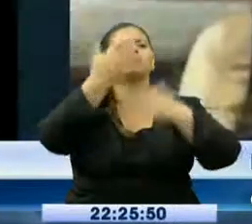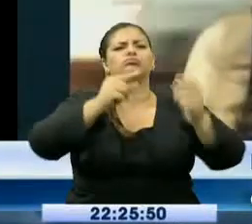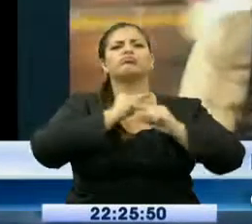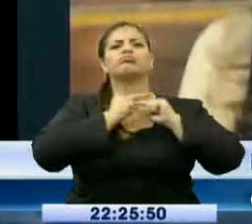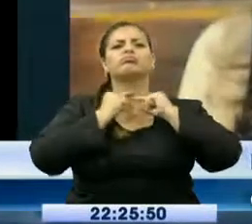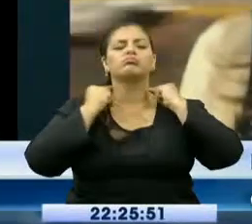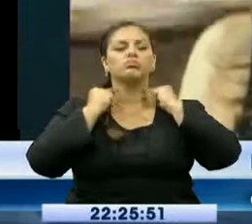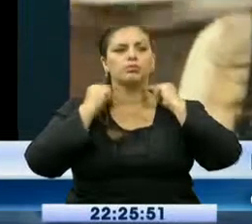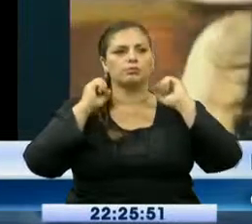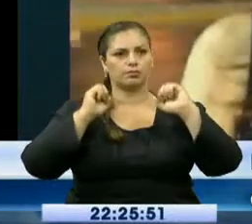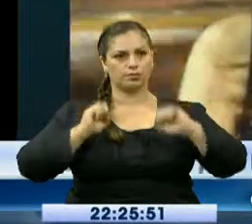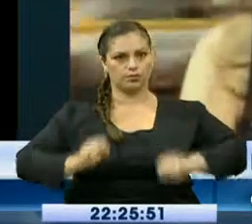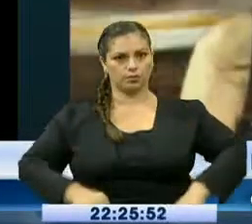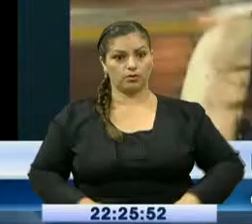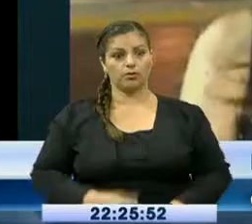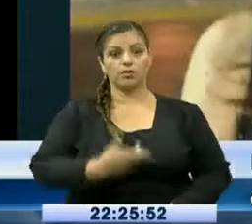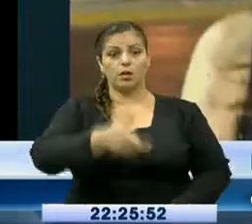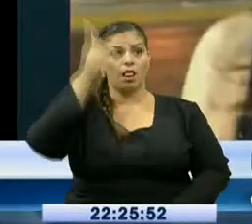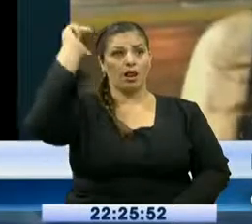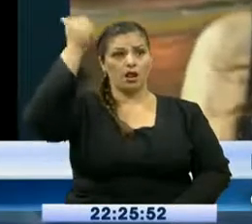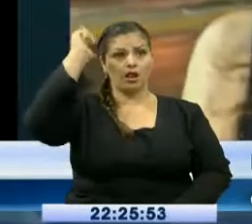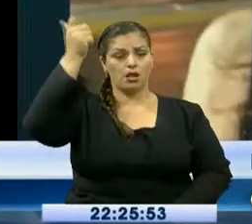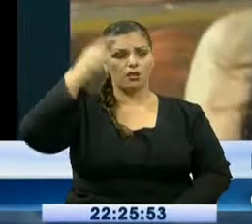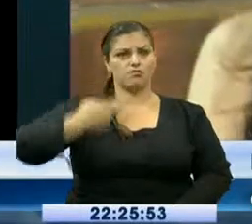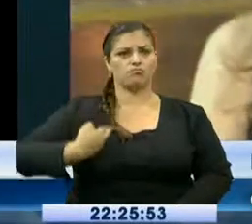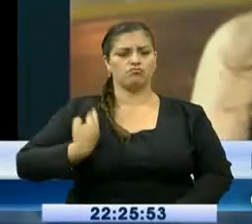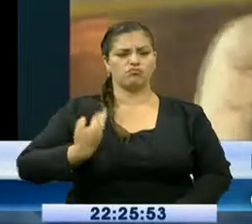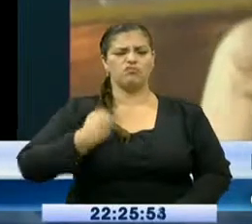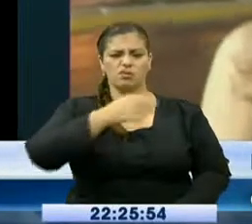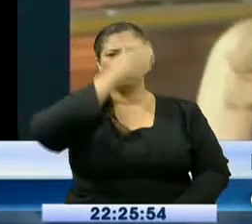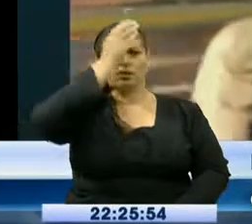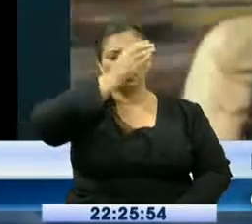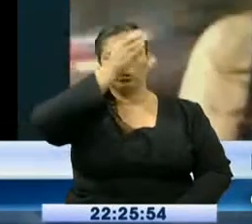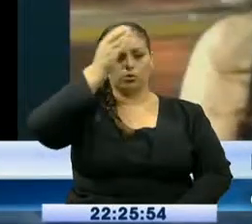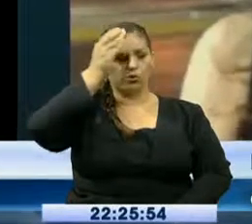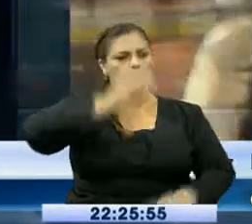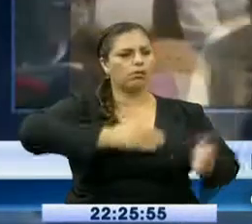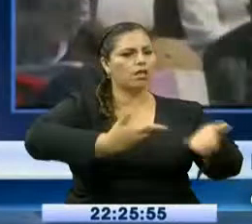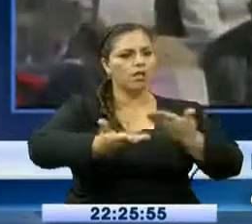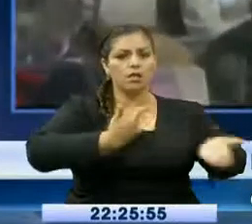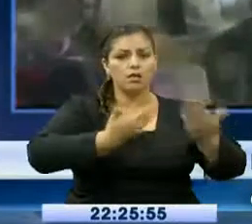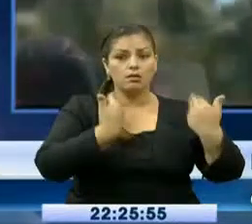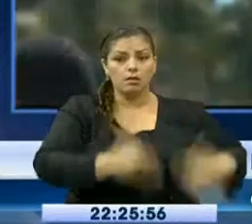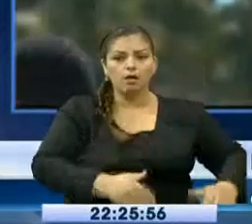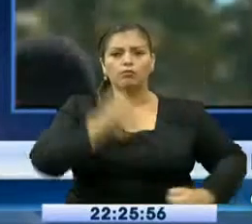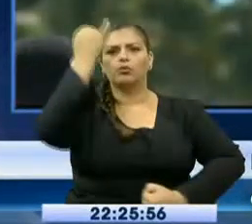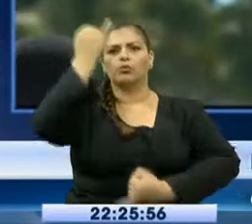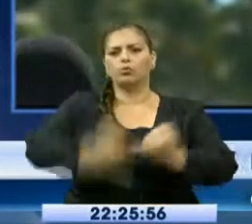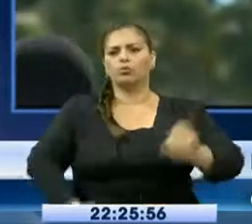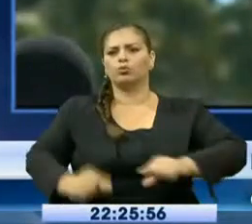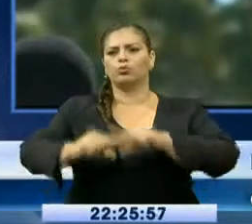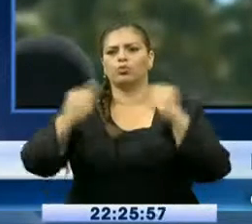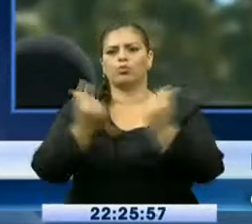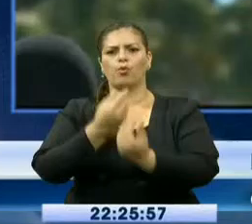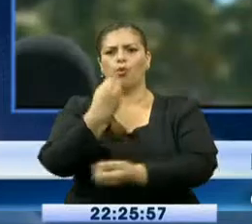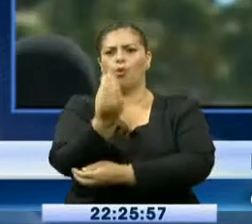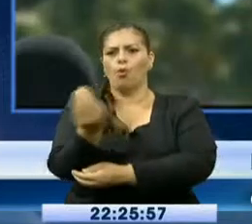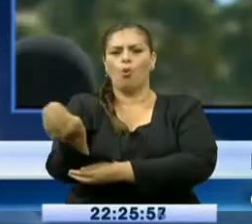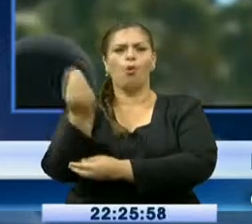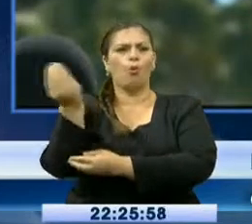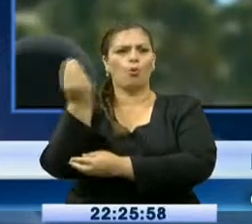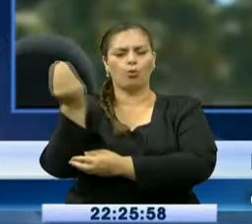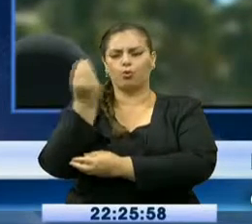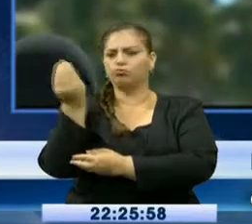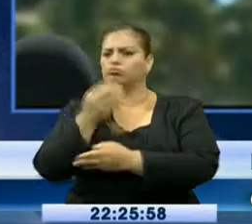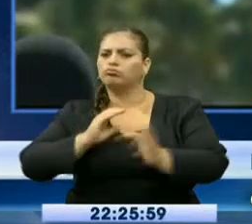misa con líderes religiosos y luego tendrá una reunión con jóvenes. Algo fundamental para el Papa Francisco en esta agenda terminará ya